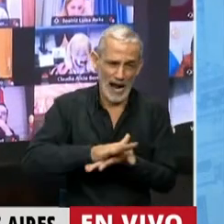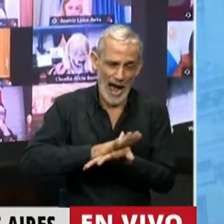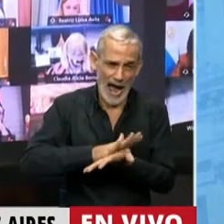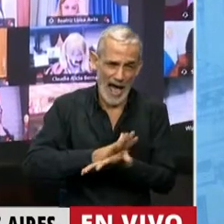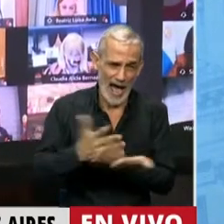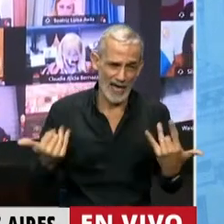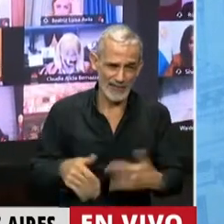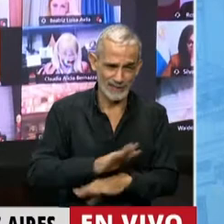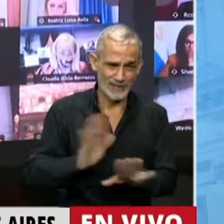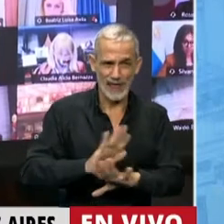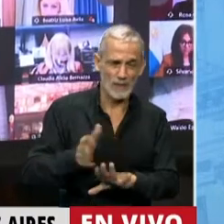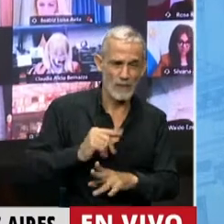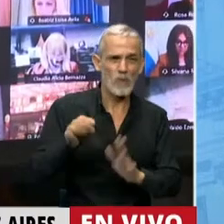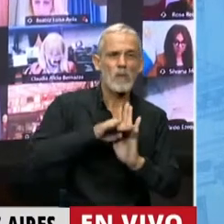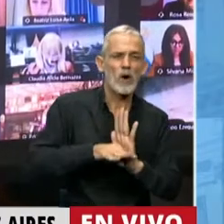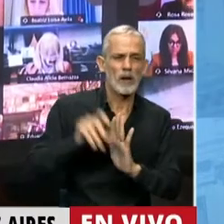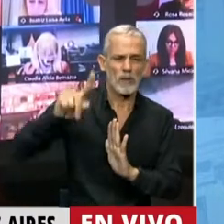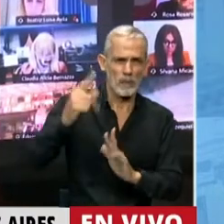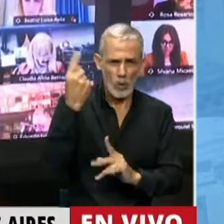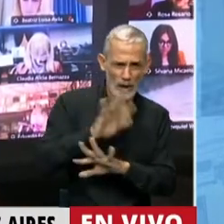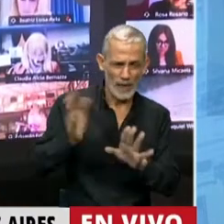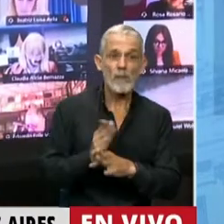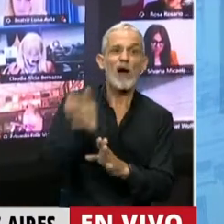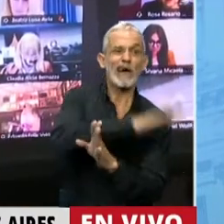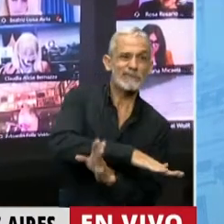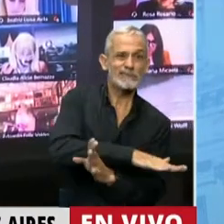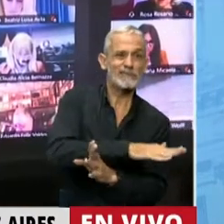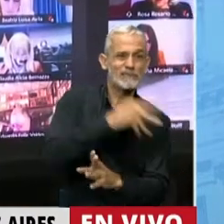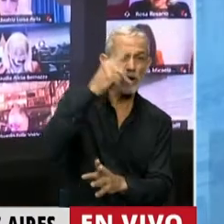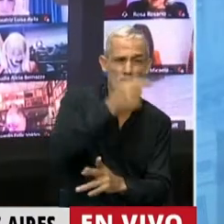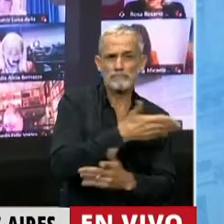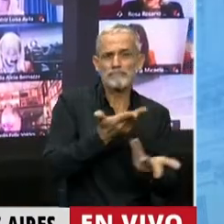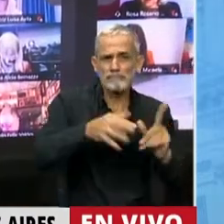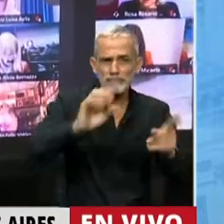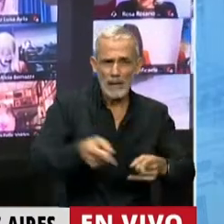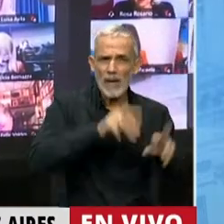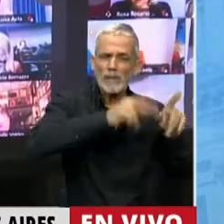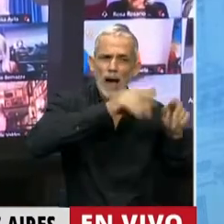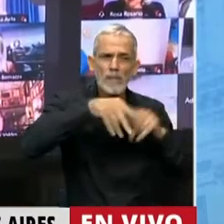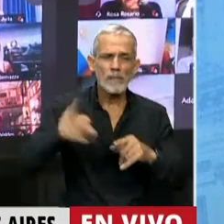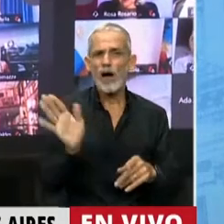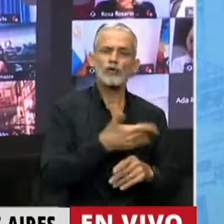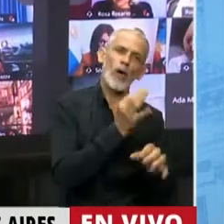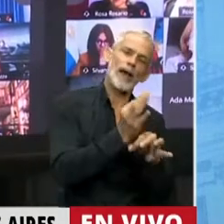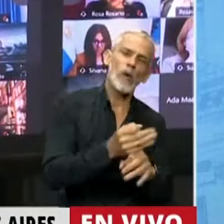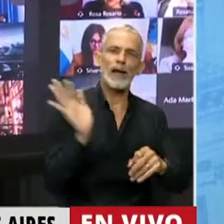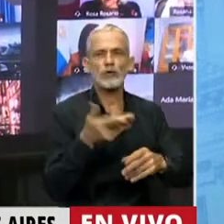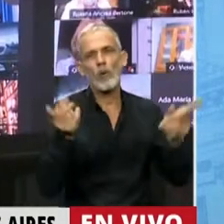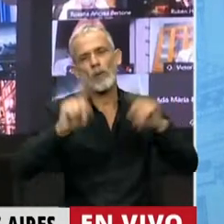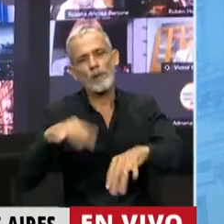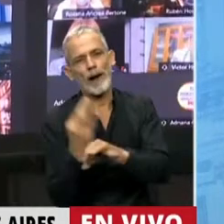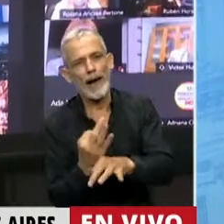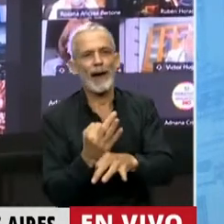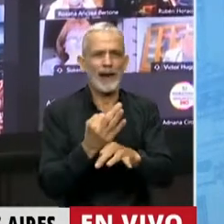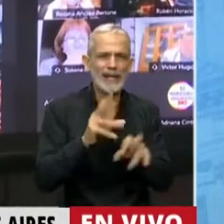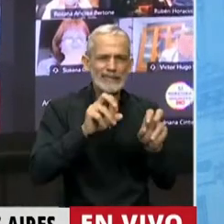unas tablets para el programa asistiré, pero del gobierno anterior también hubo otros planes. Todos a la escuela, todos a estudiar, volvamos acá,